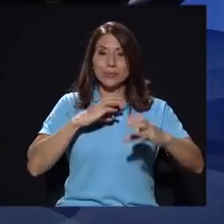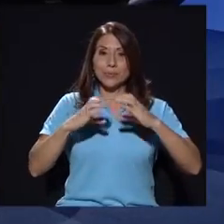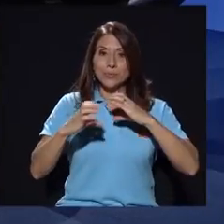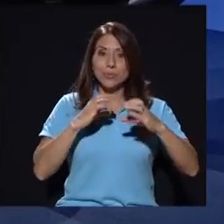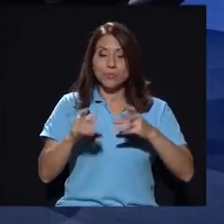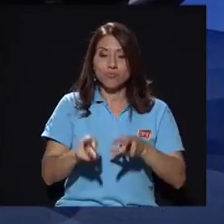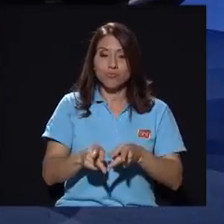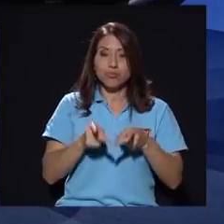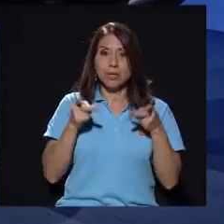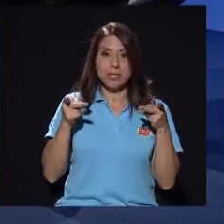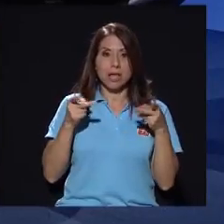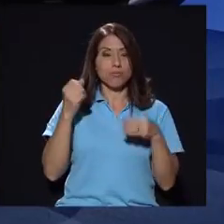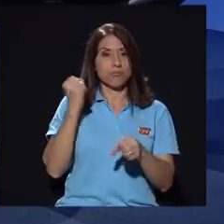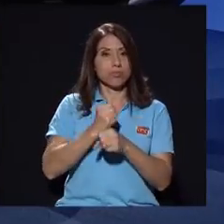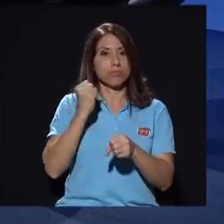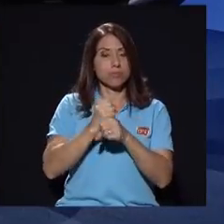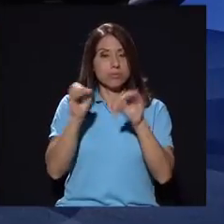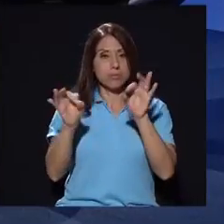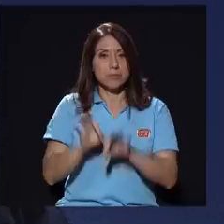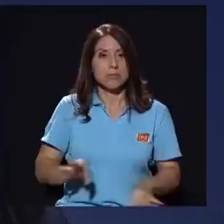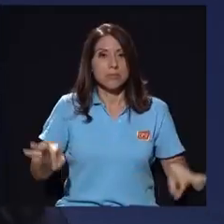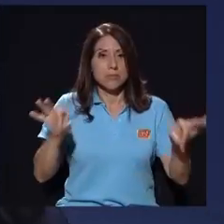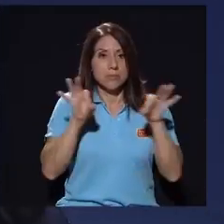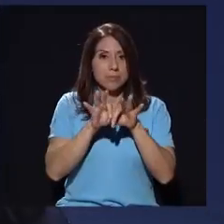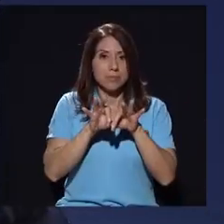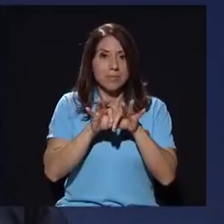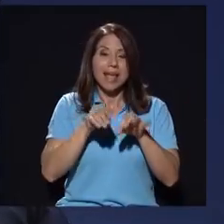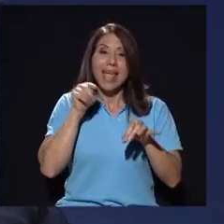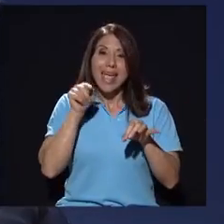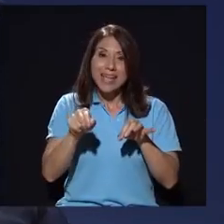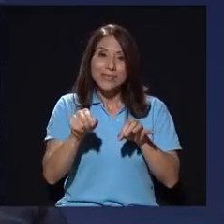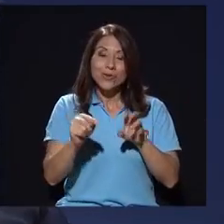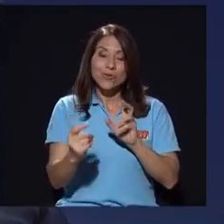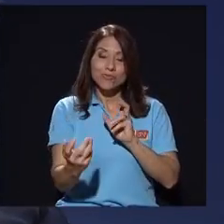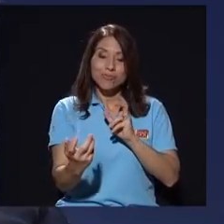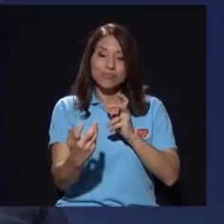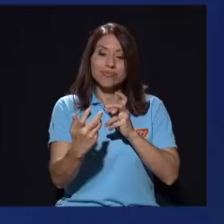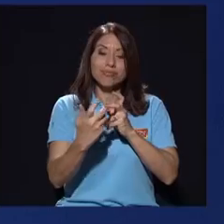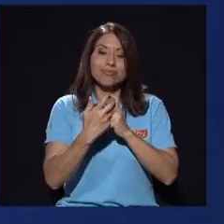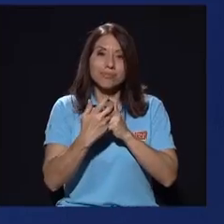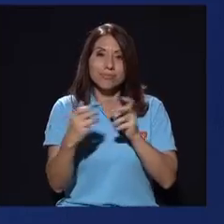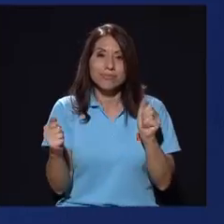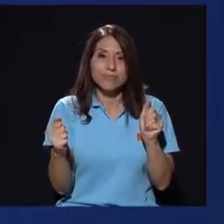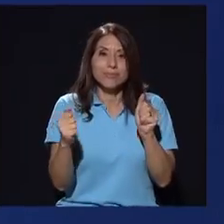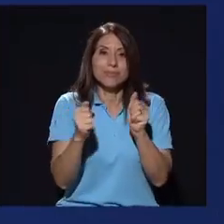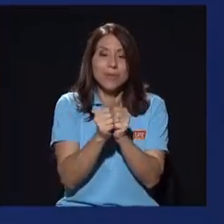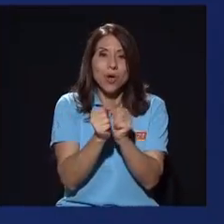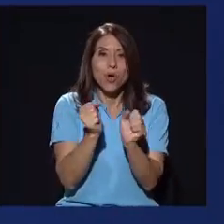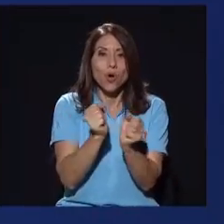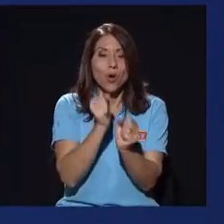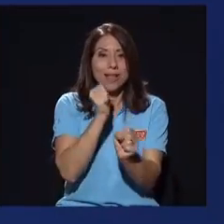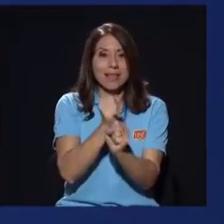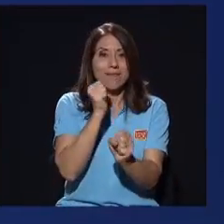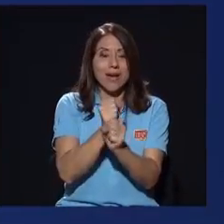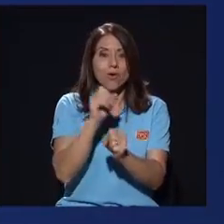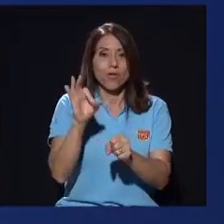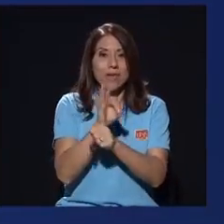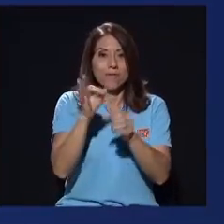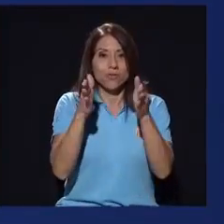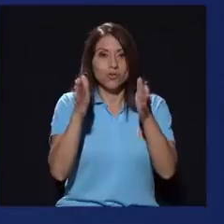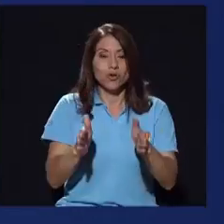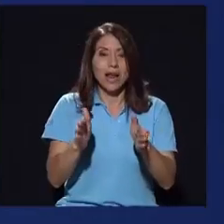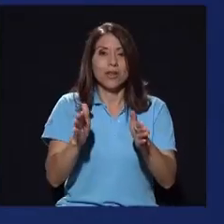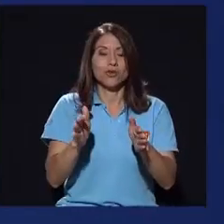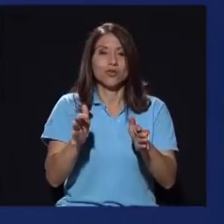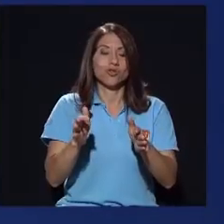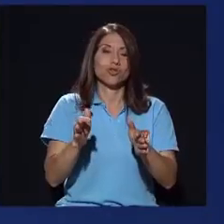prensa ha hecho un trabajo importantísimo, eso se ha unido, se ha complementado con el trabajo e incluso de funcionarios